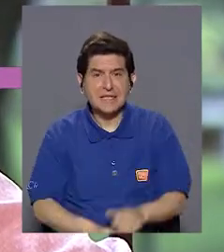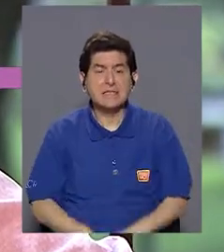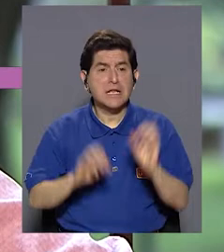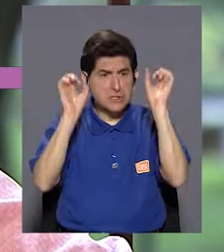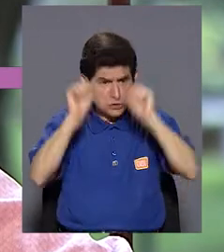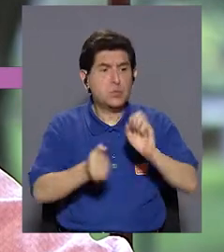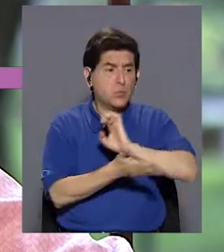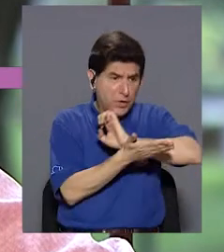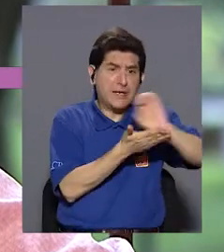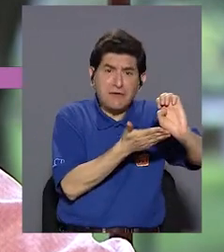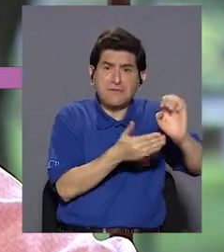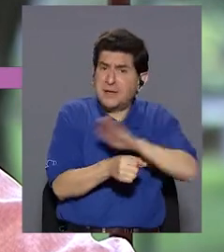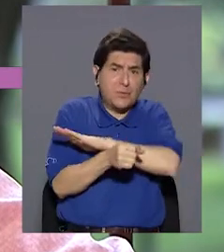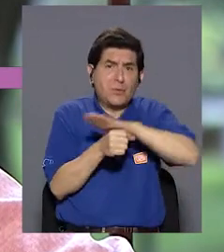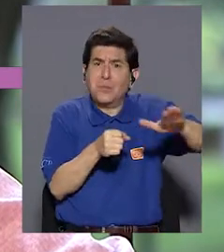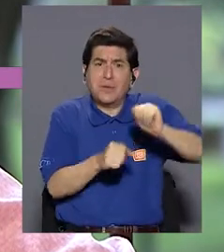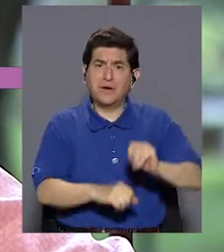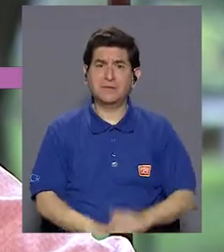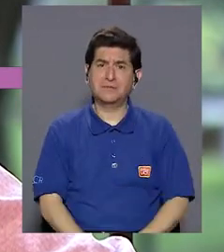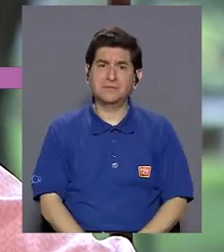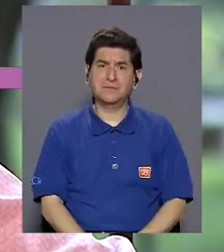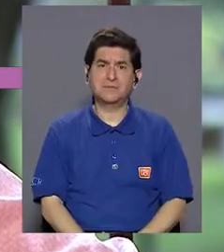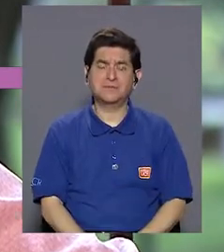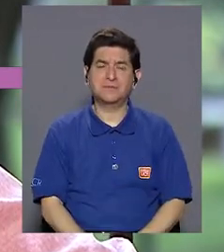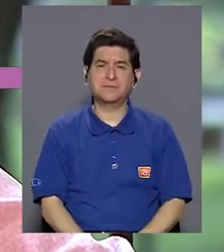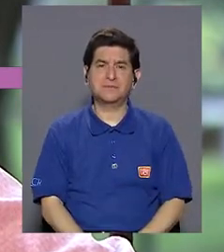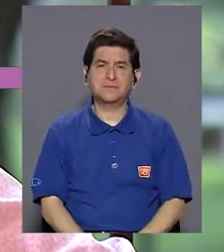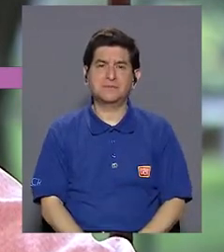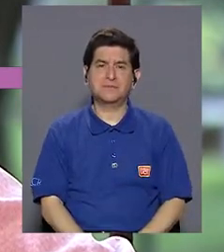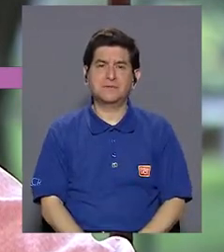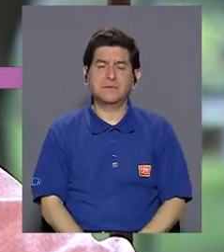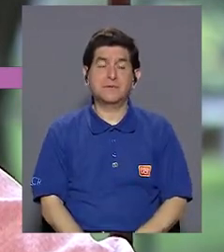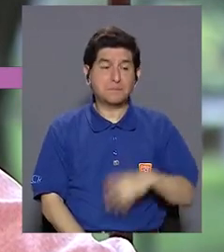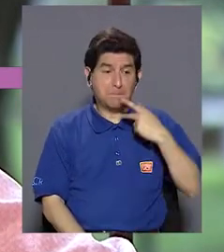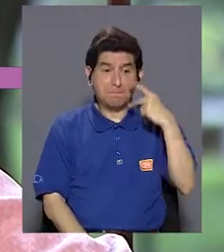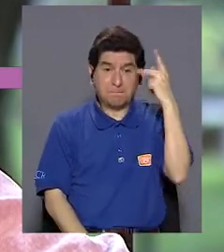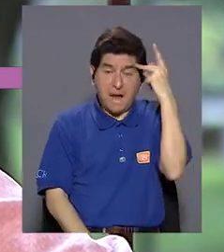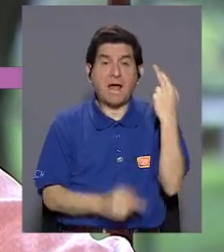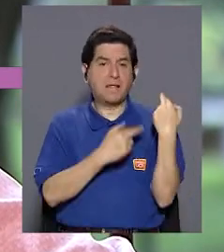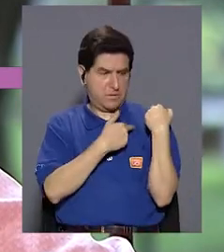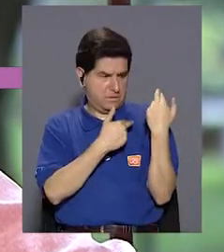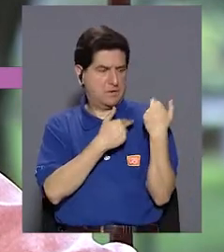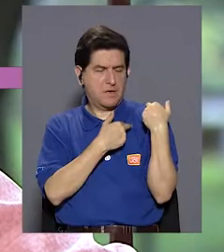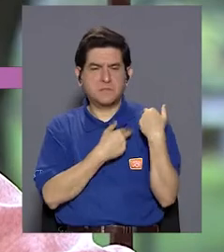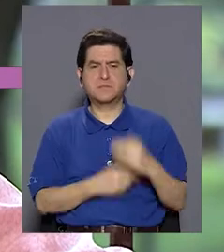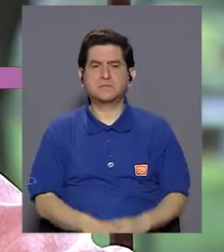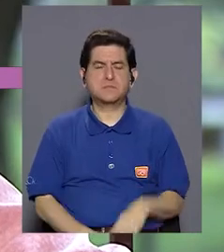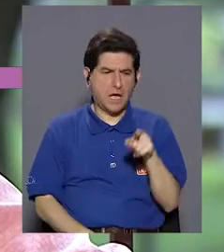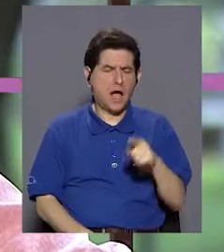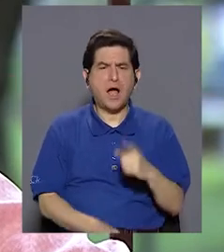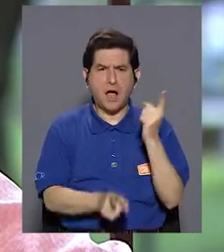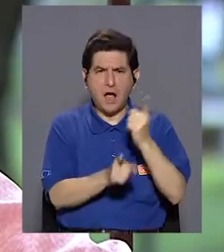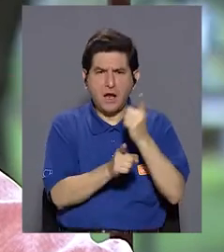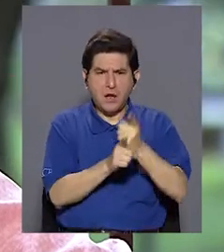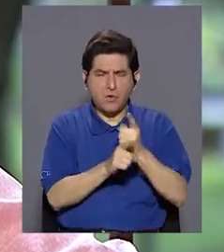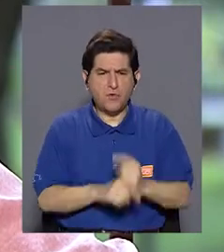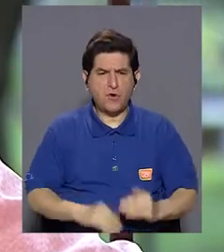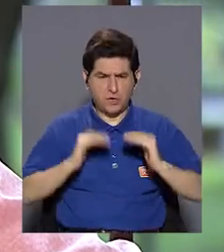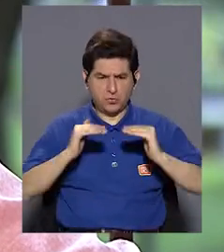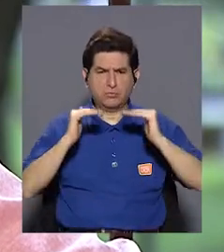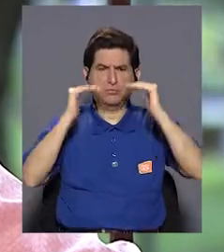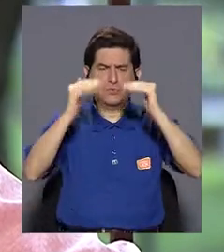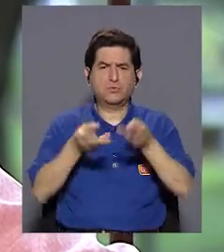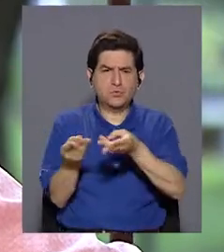absolutamente prevenibles, básicamente, si los papás fueran responsables en el almacenamiento adecuado de las sustancias,